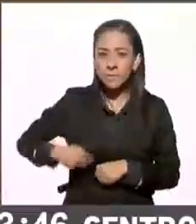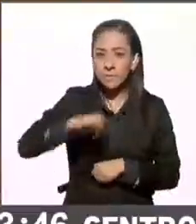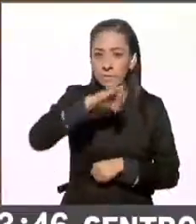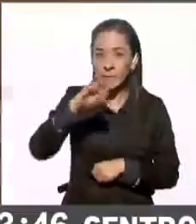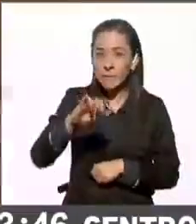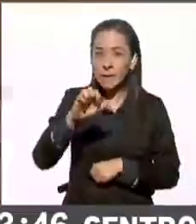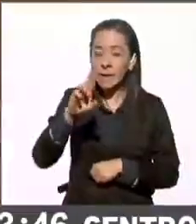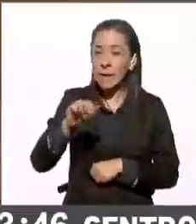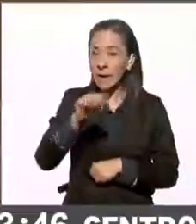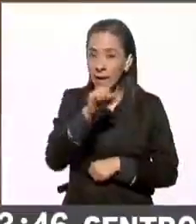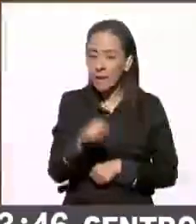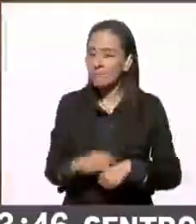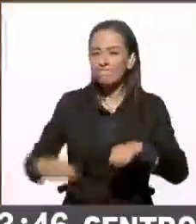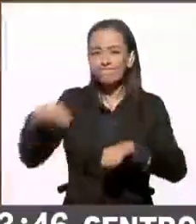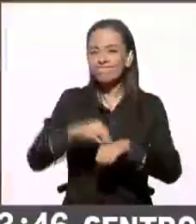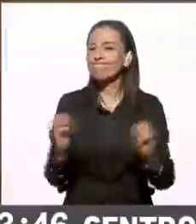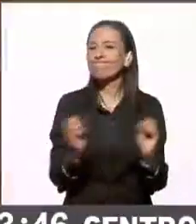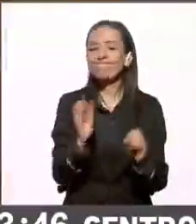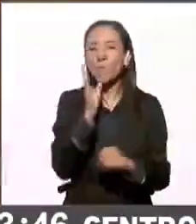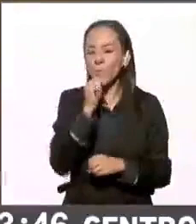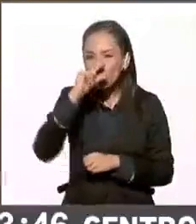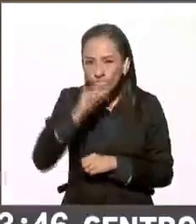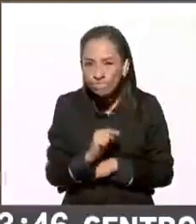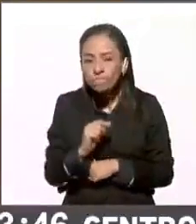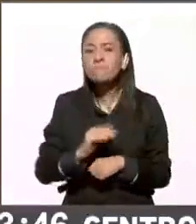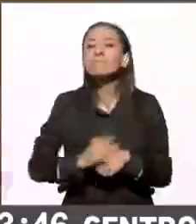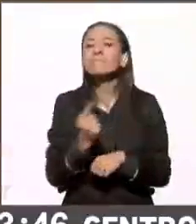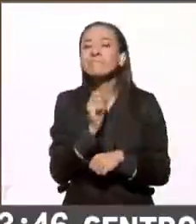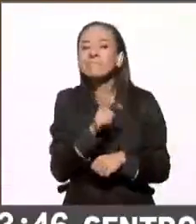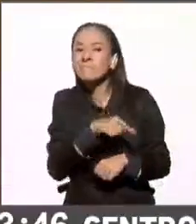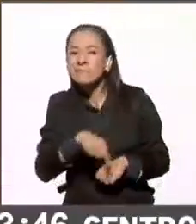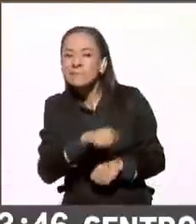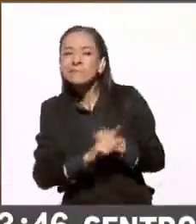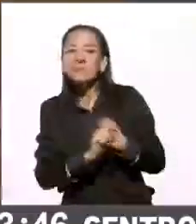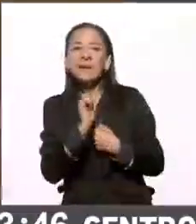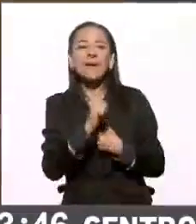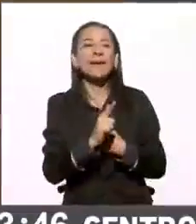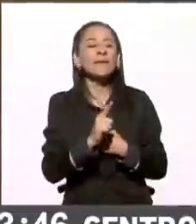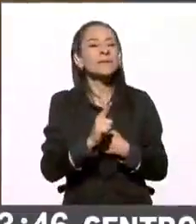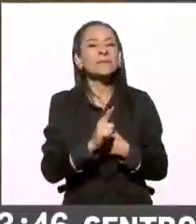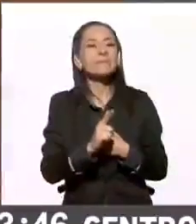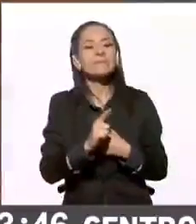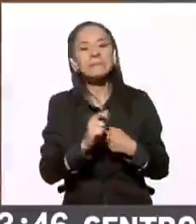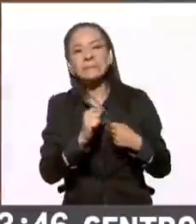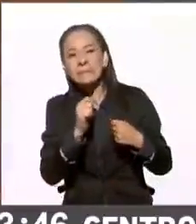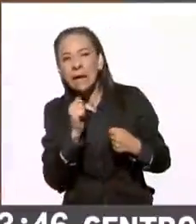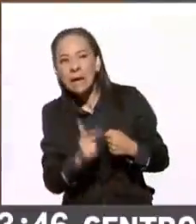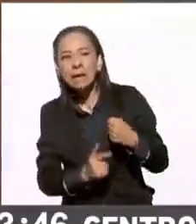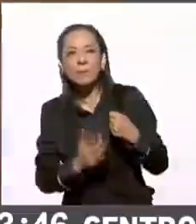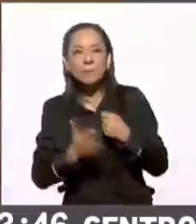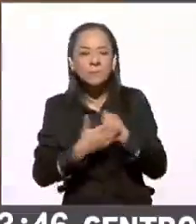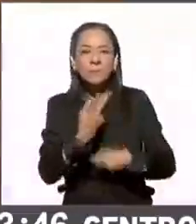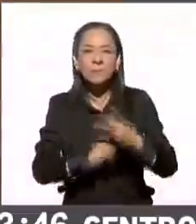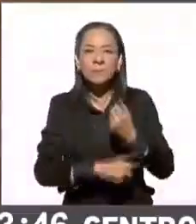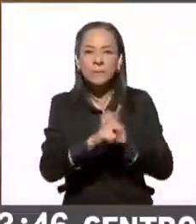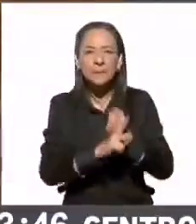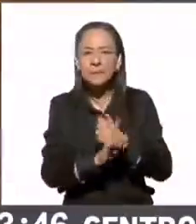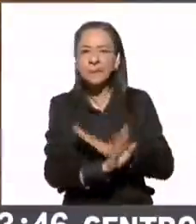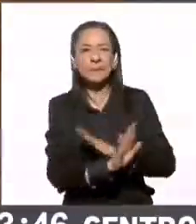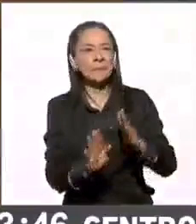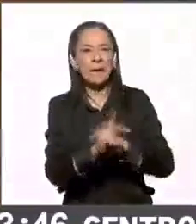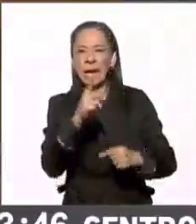logró ser instalada por cuestiones de seguridad y para evitar un problema a quienes estaban como